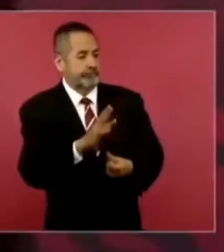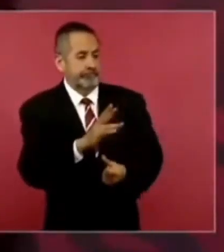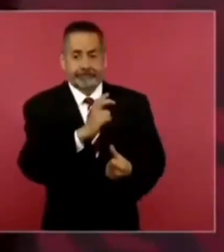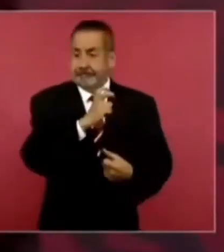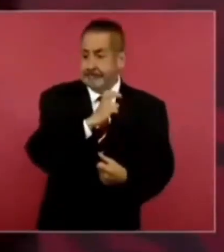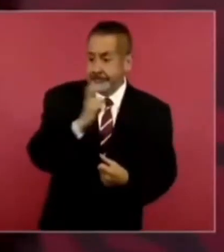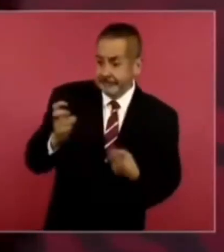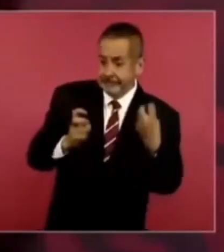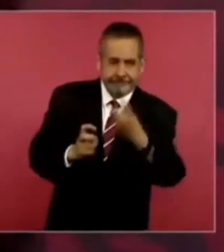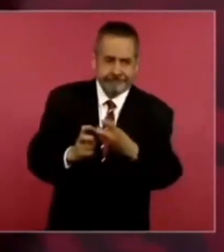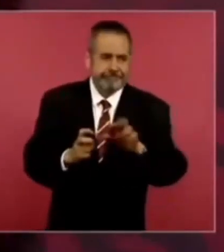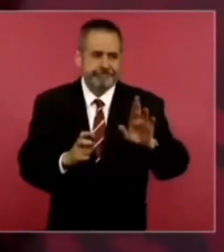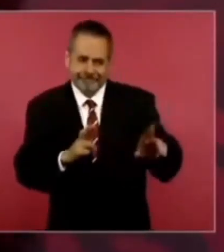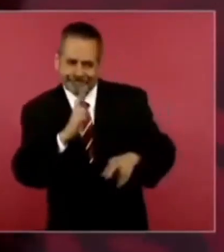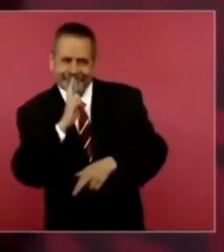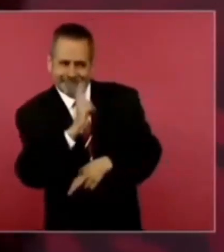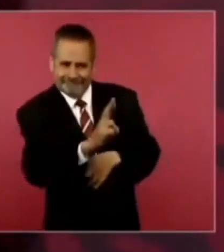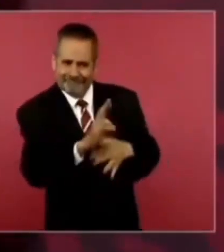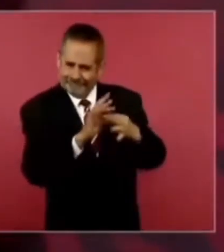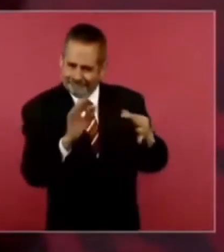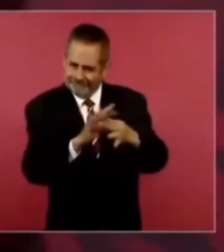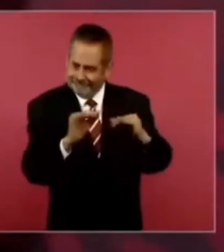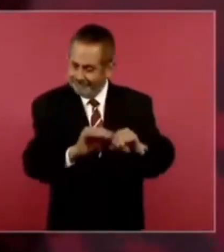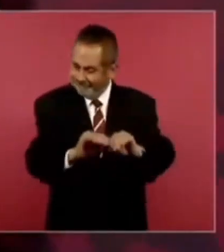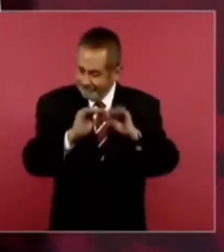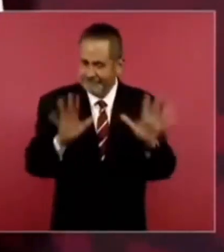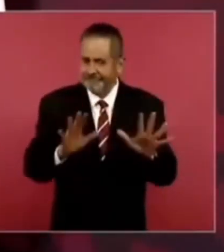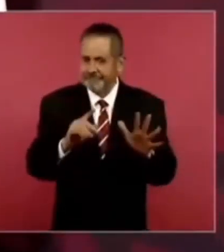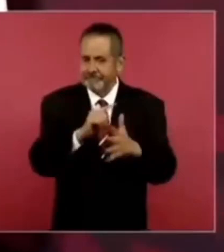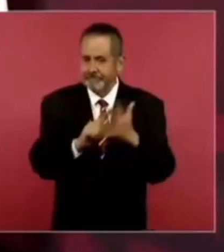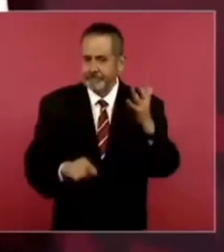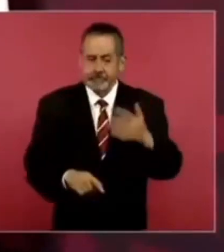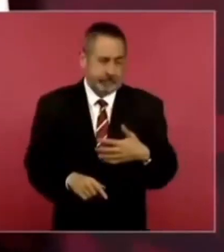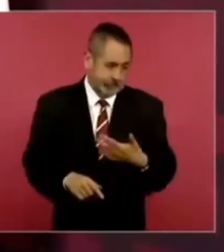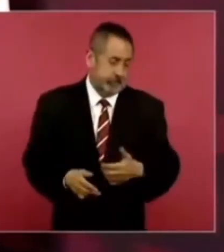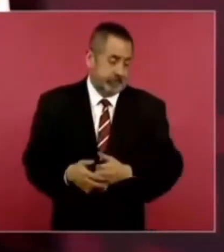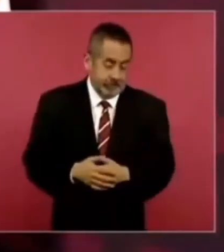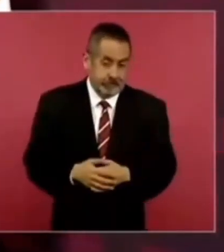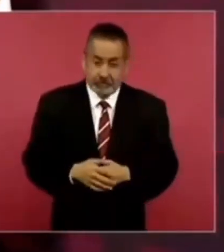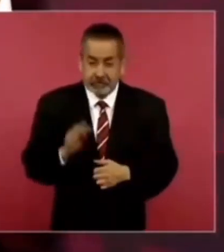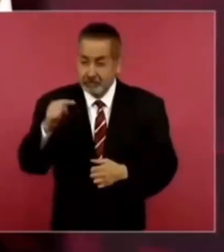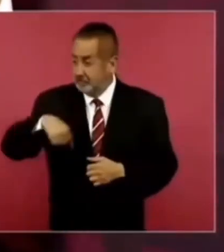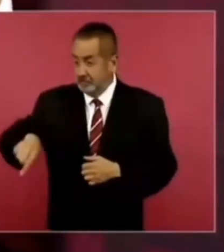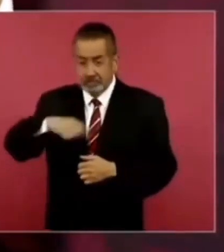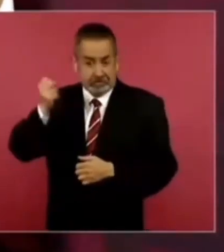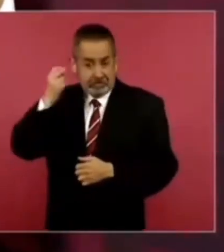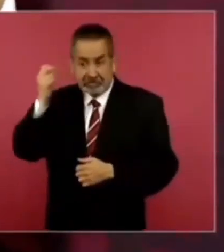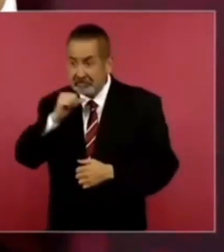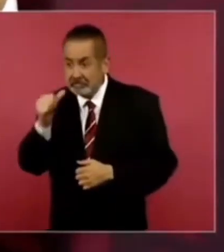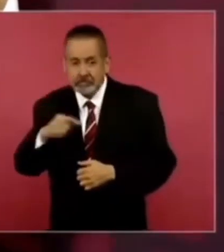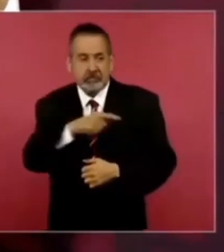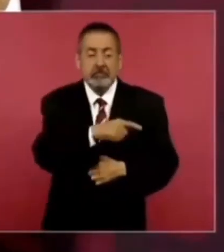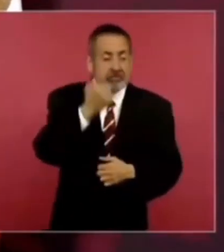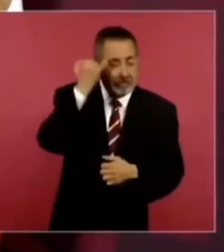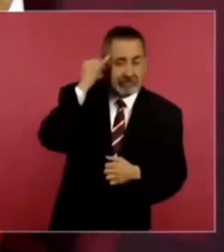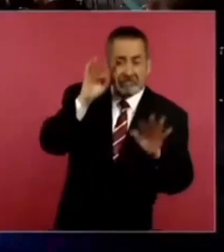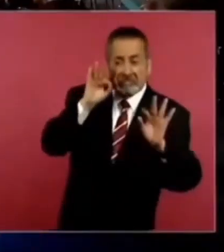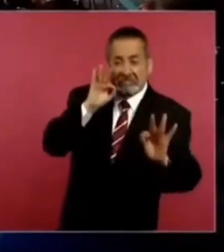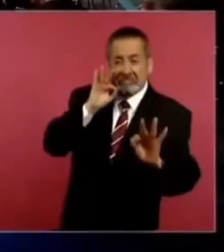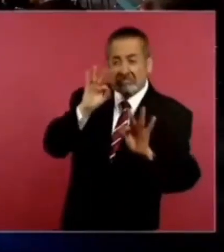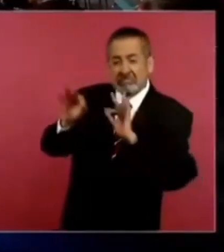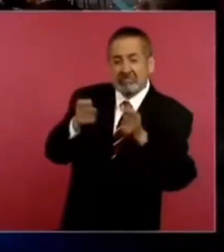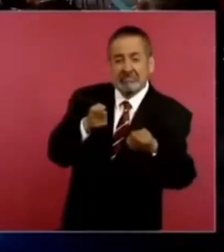Si no, imagínense cómo tendrían a la gente con tanta